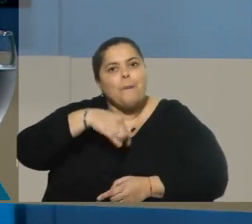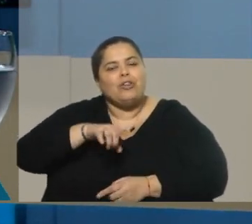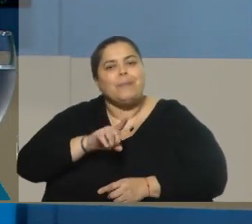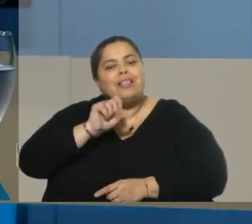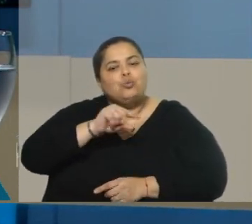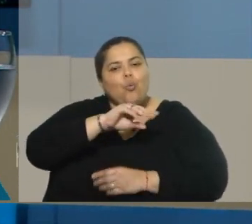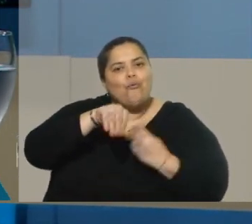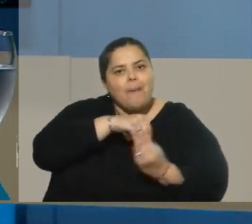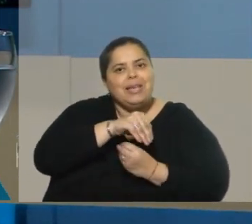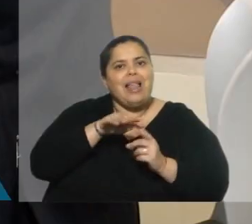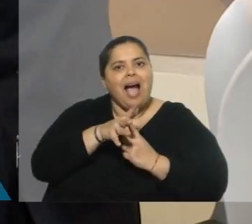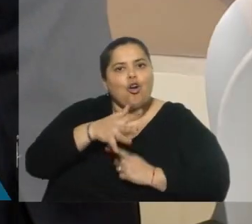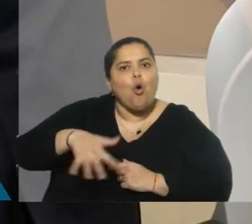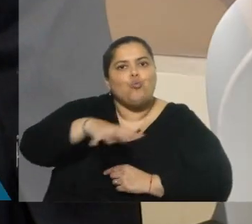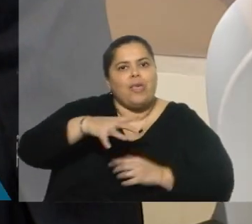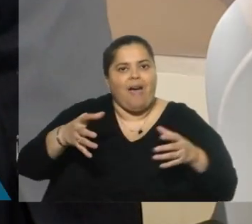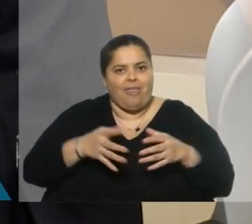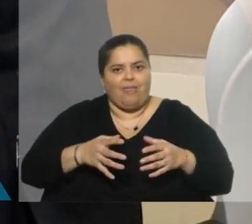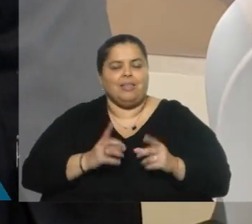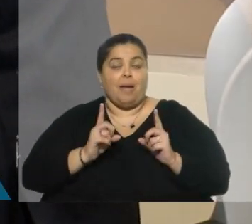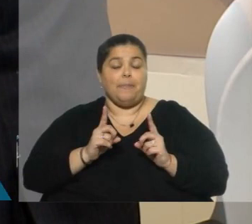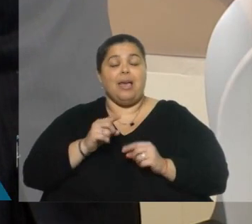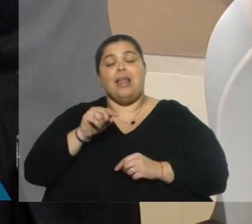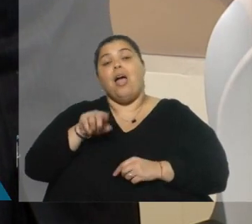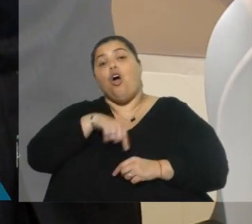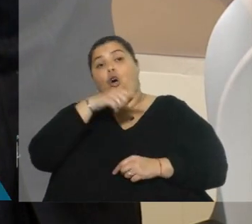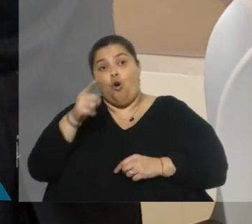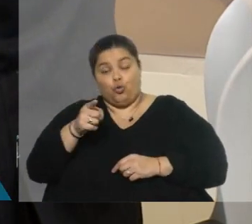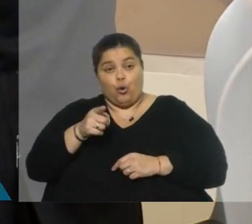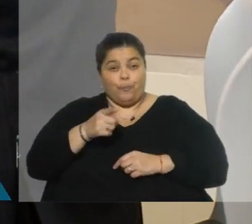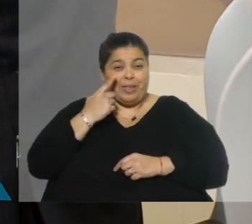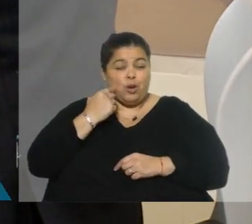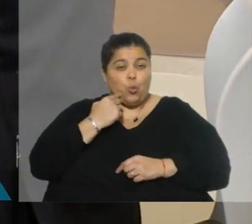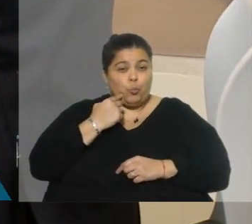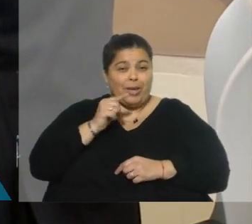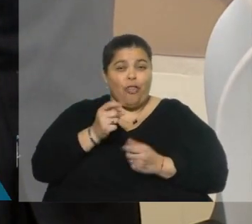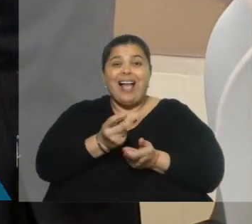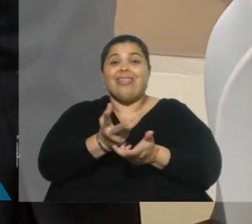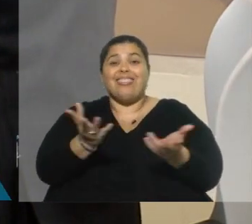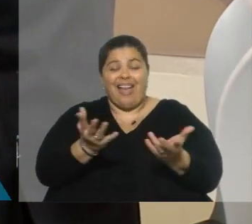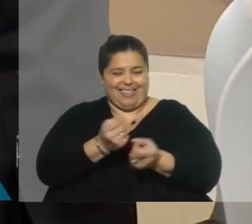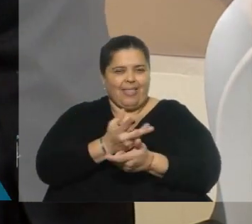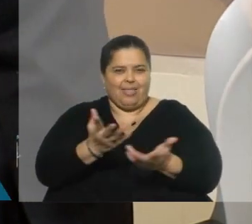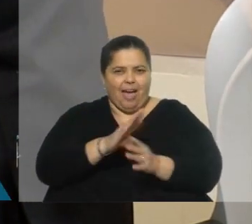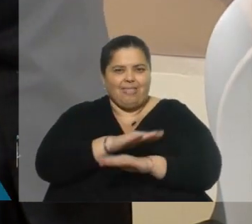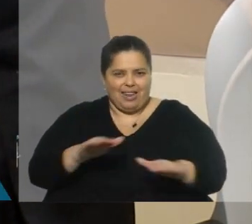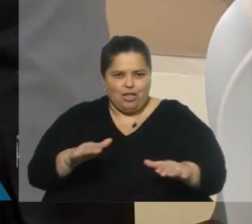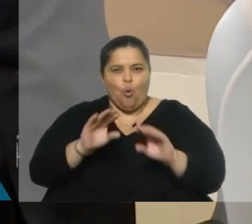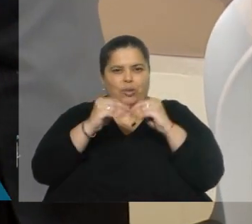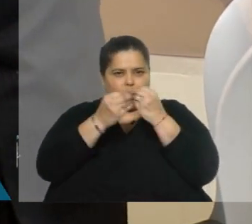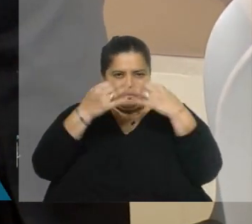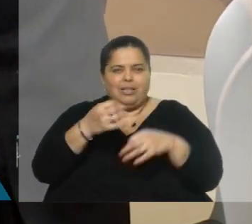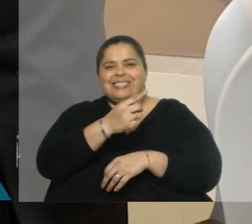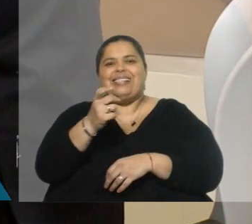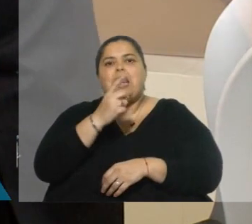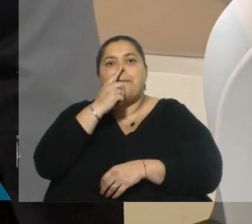de su comunidad. Más adelante quiero profundizar en el tema CAIF, pero este número de niños que atiende el INAO, 100.000, número redondo,